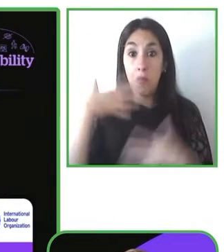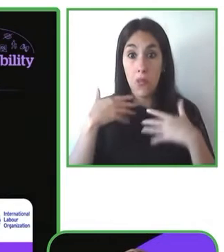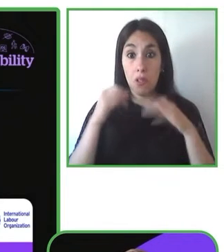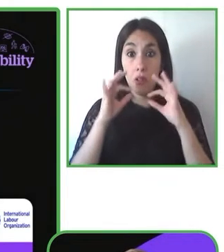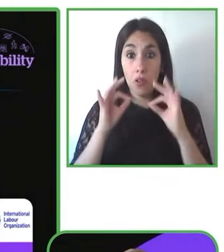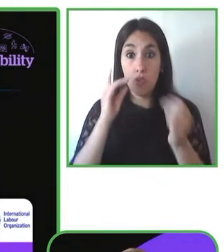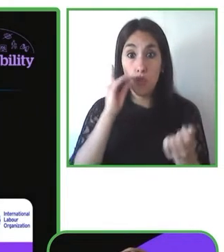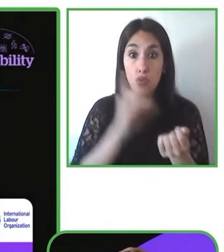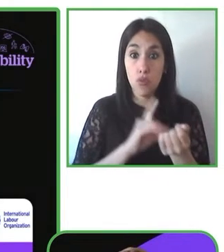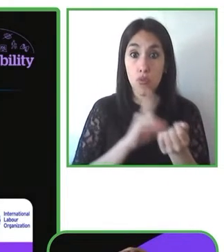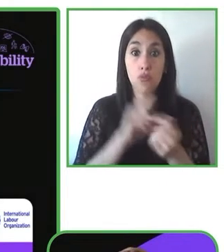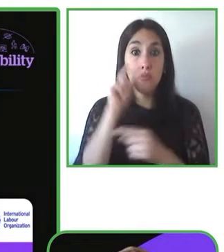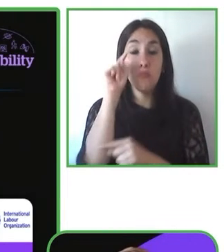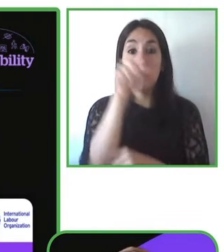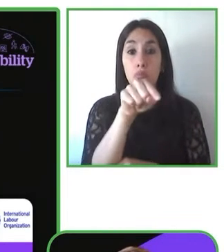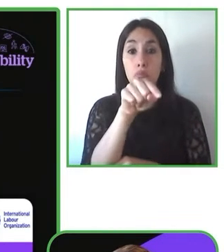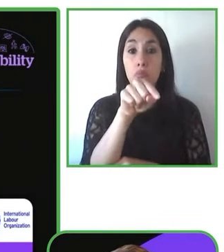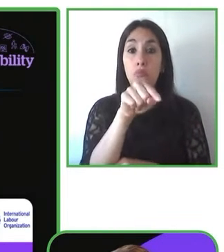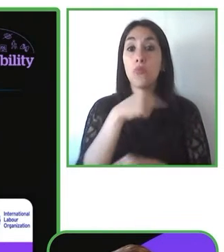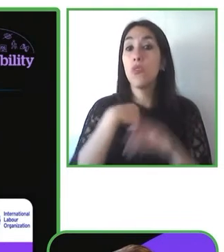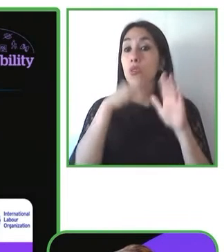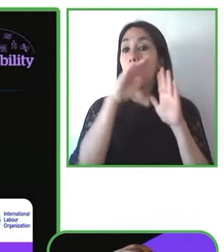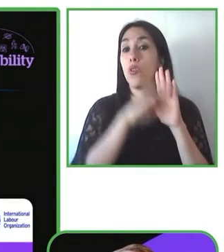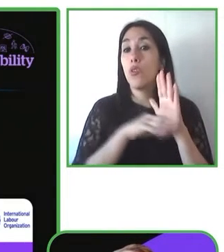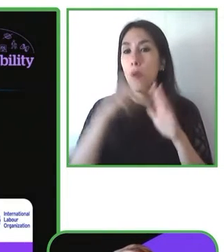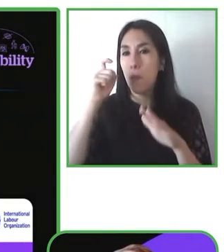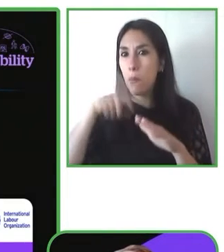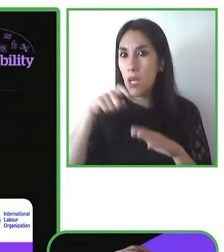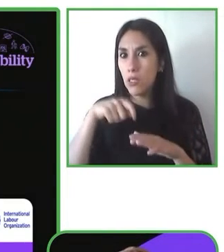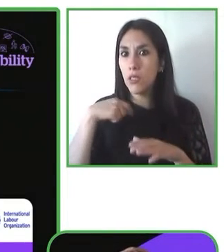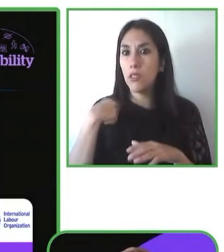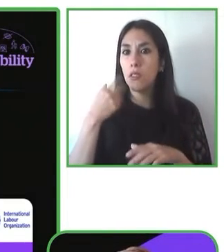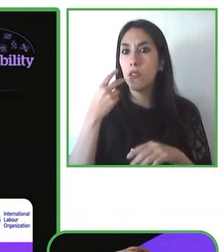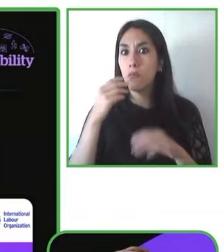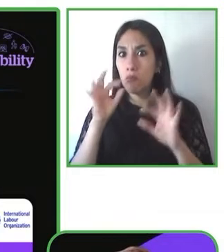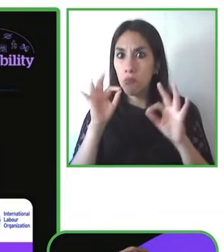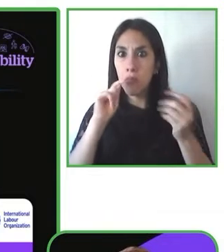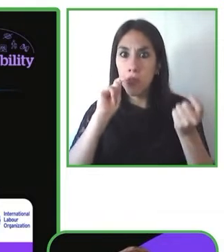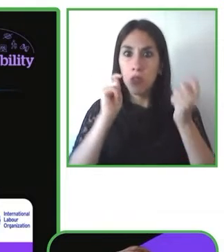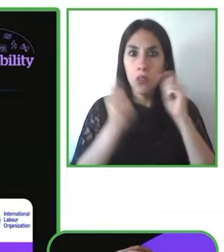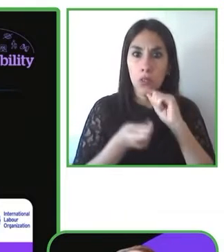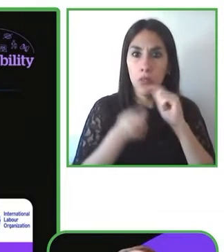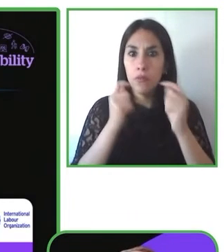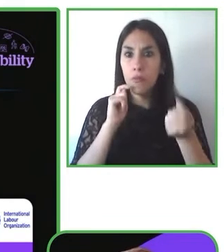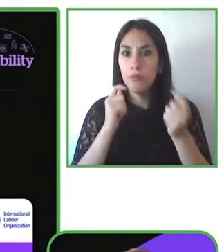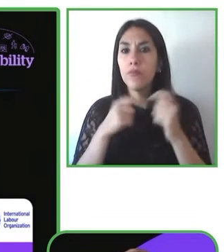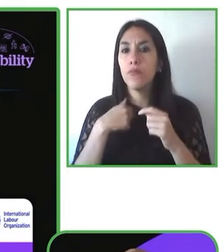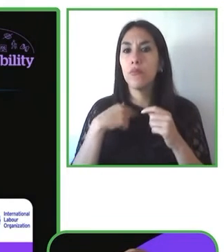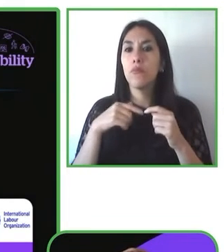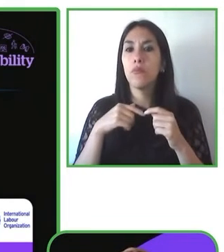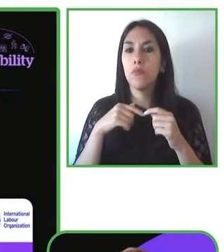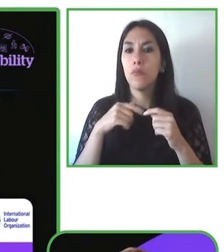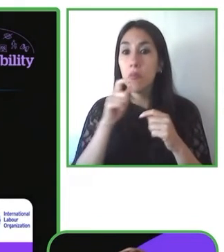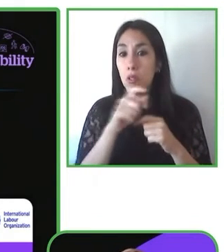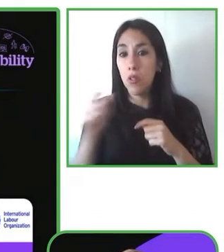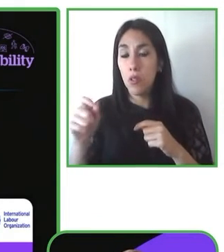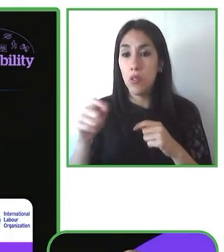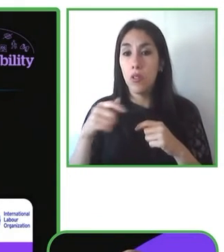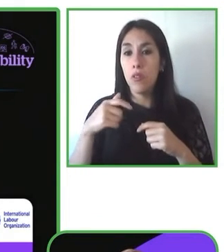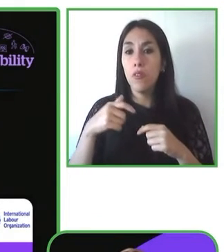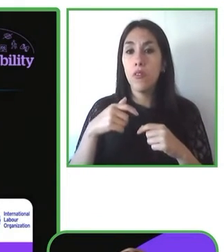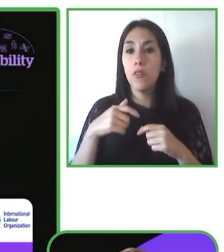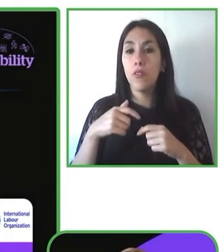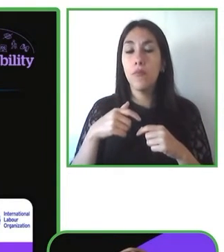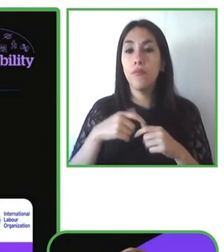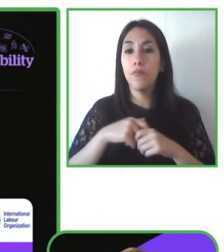para manejar la transformación y la transformación de nuestros clientes en el espíritu de estos